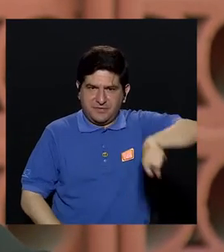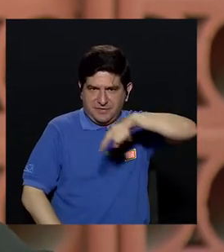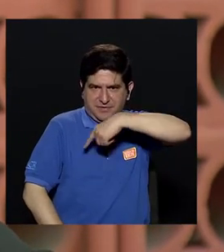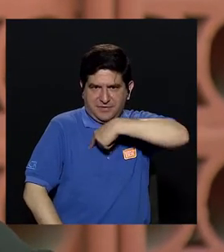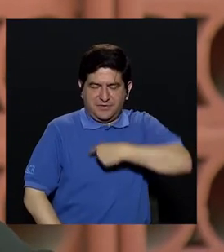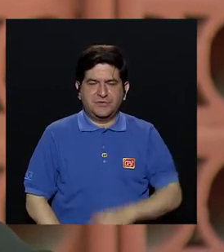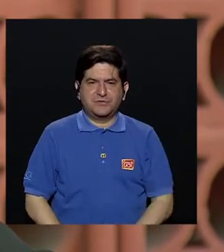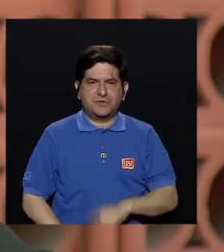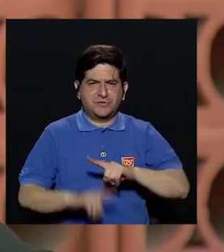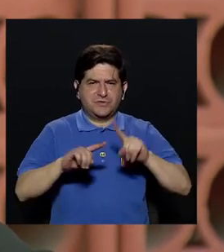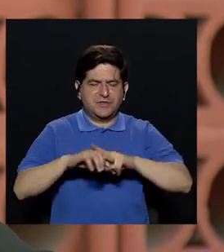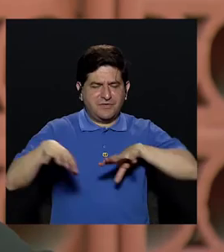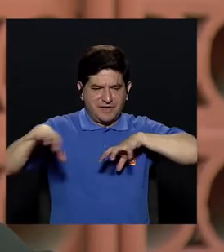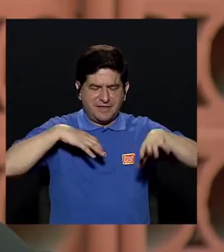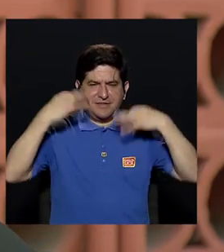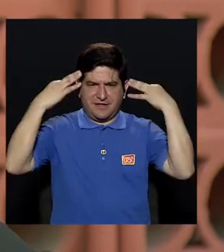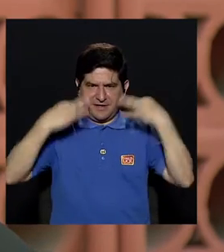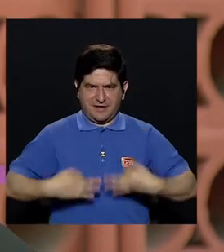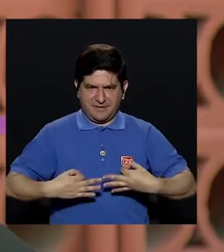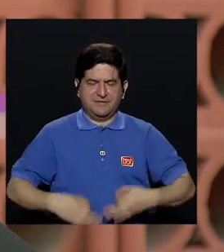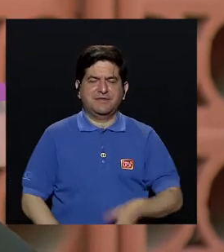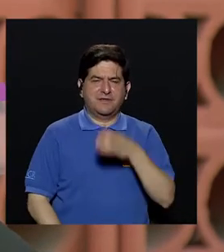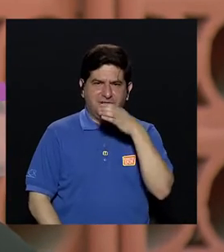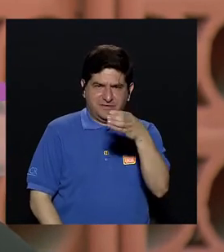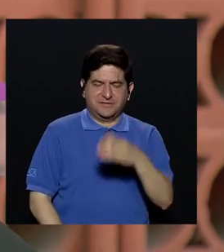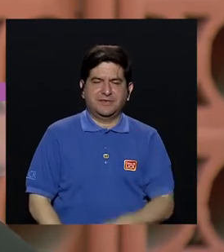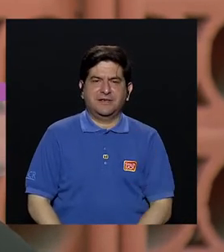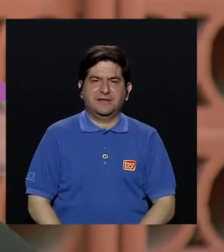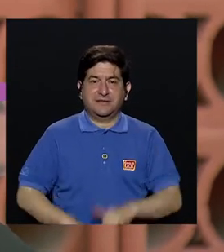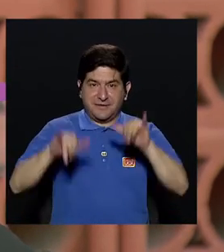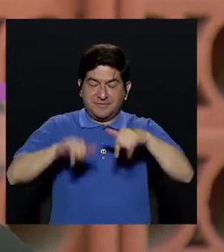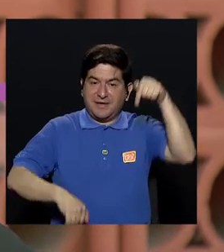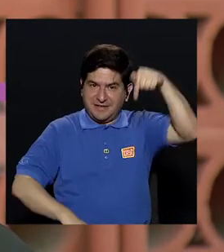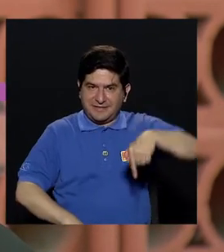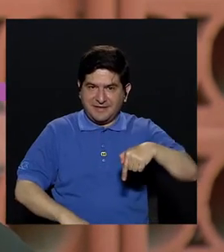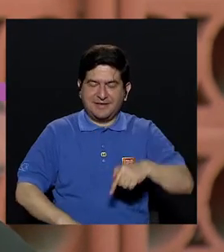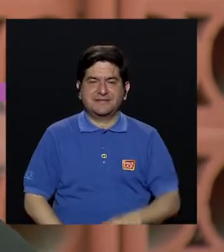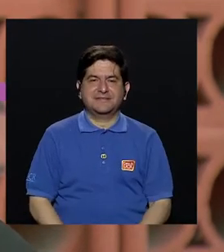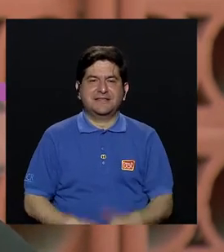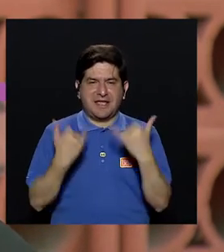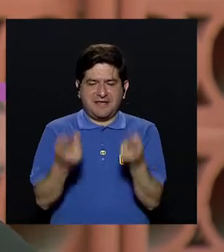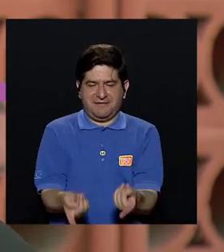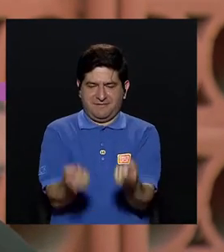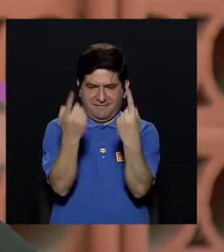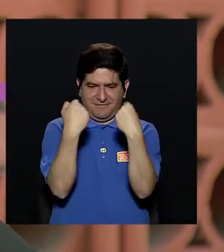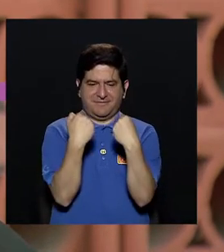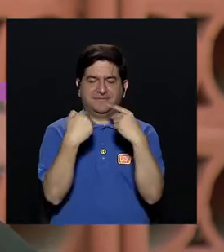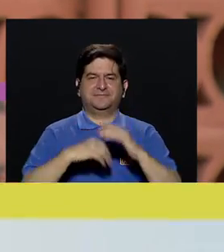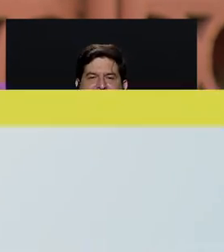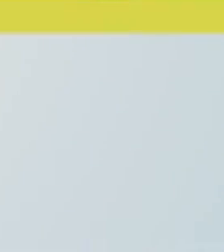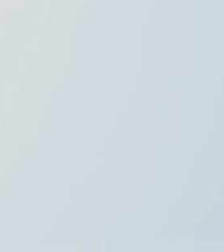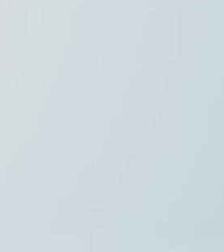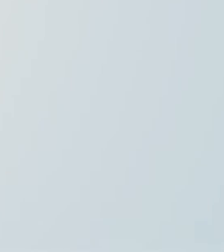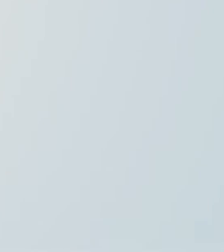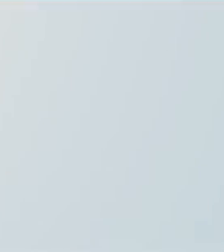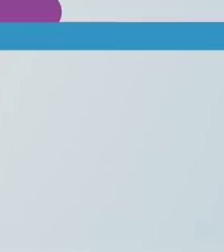algunos ejercicios y actividad física muy recomendada. Por favor, quédense con nosotros y pronto regresamos.